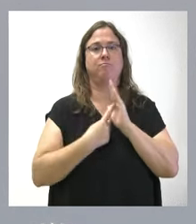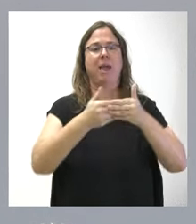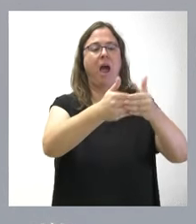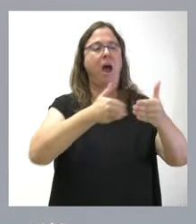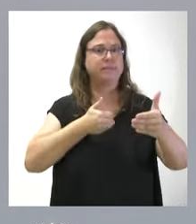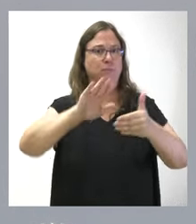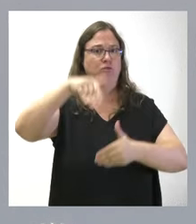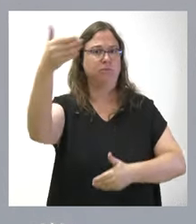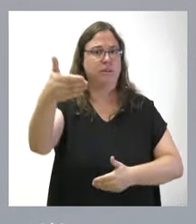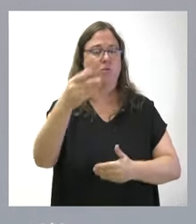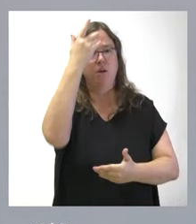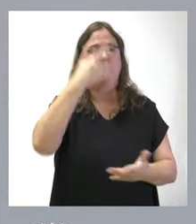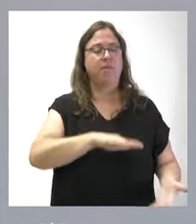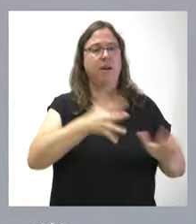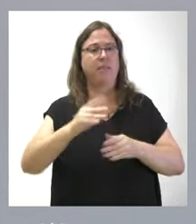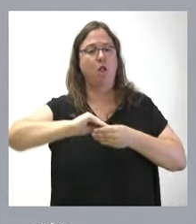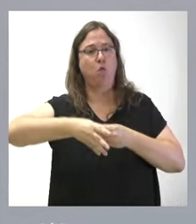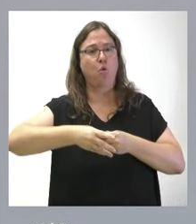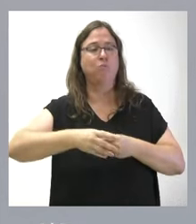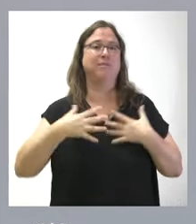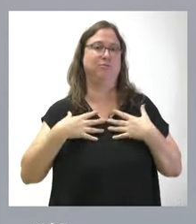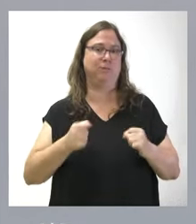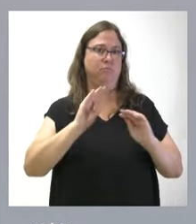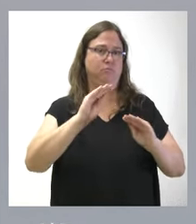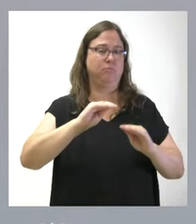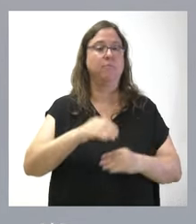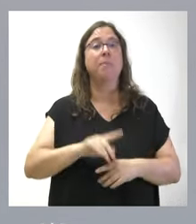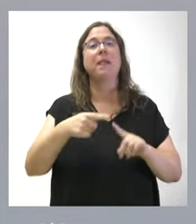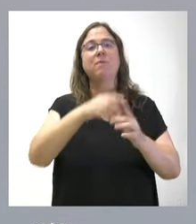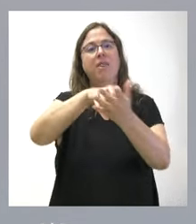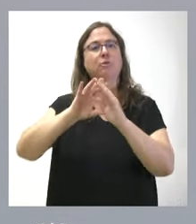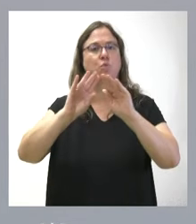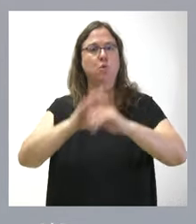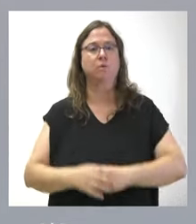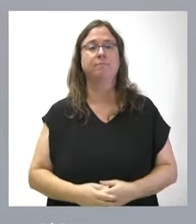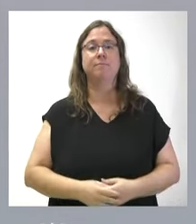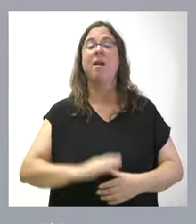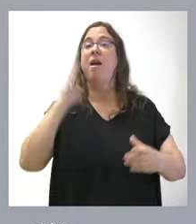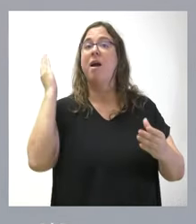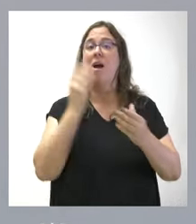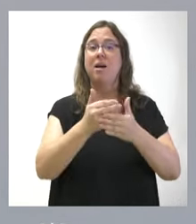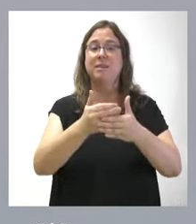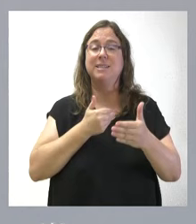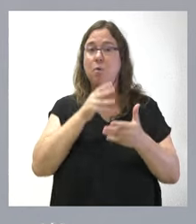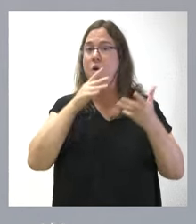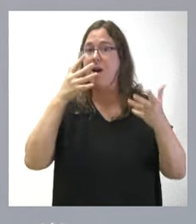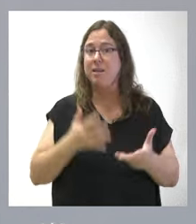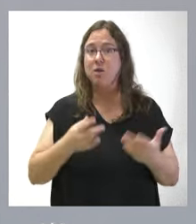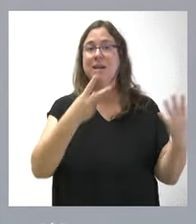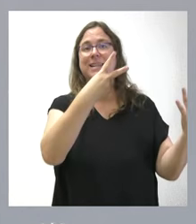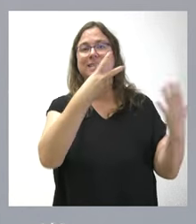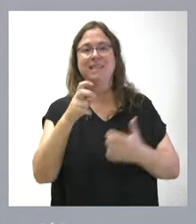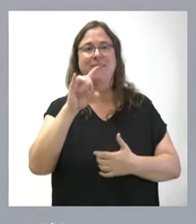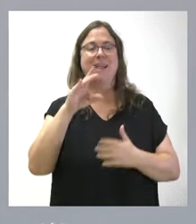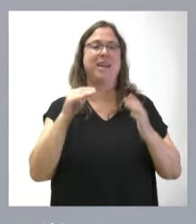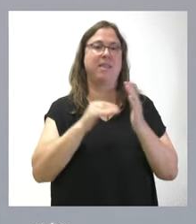externo, digitalización de la documentación sanitaria del hospital y sus centros dependientes. Es un archivo que está formado actualmente por 715